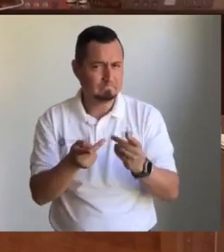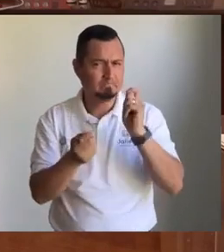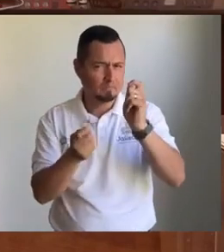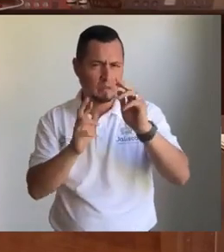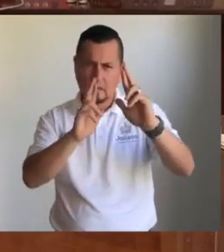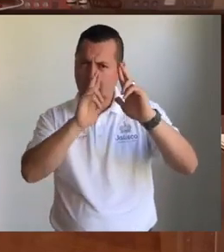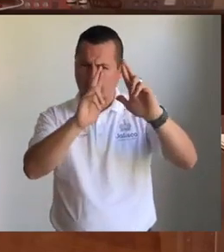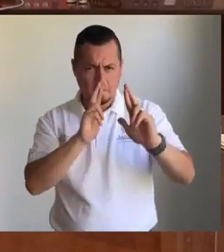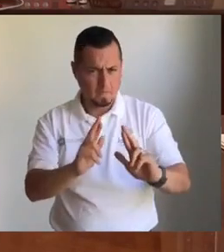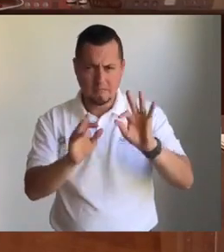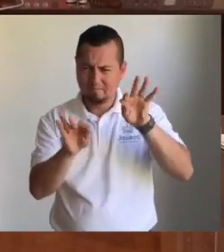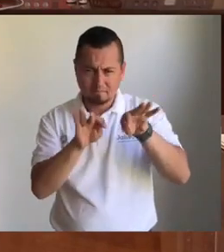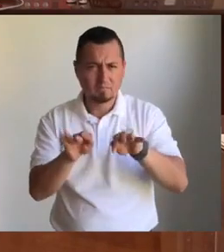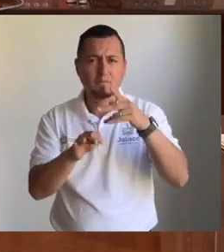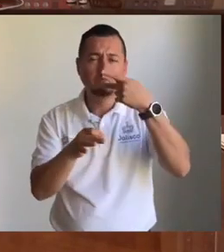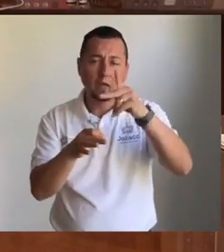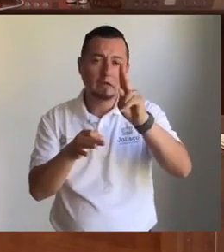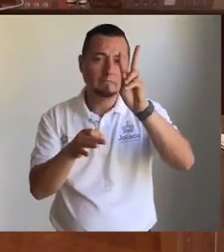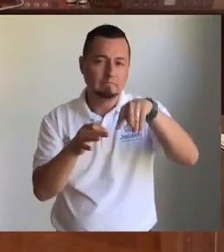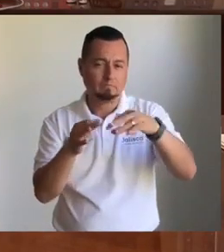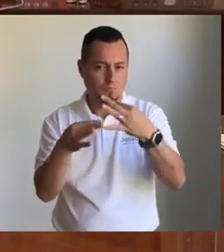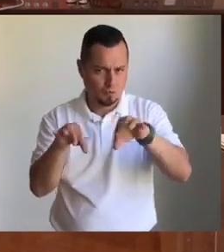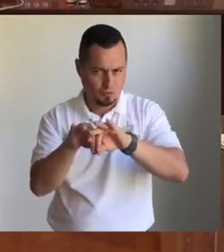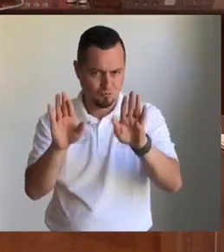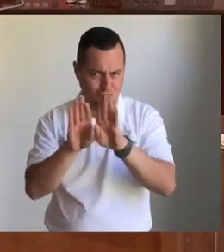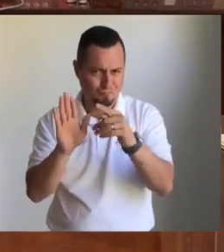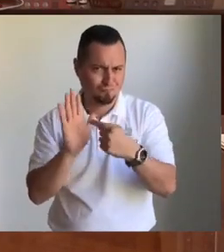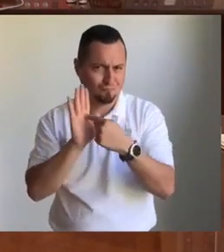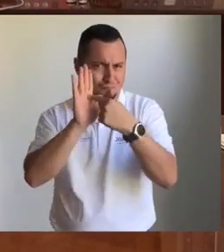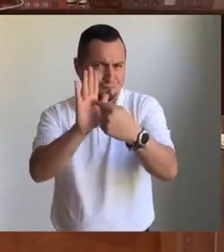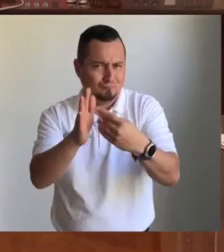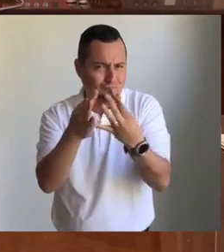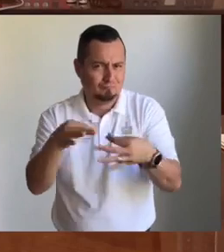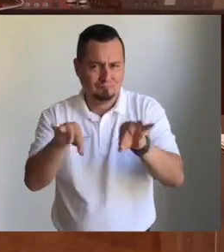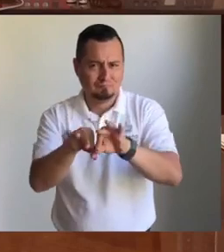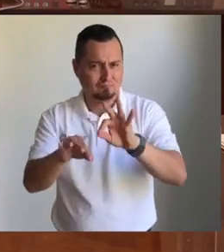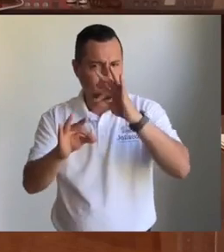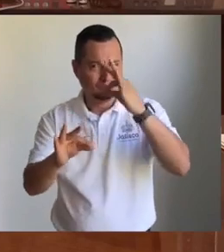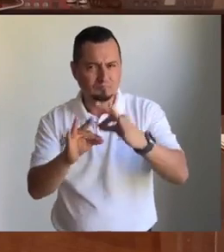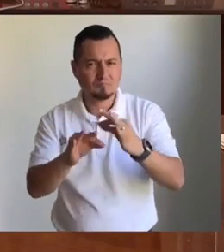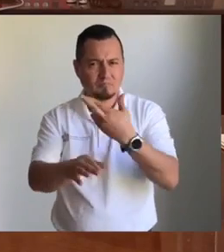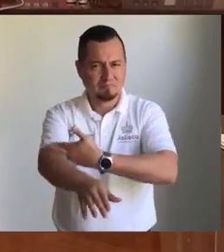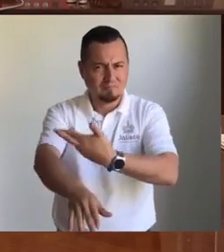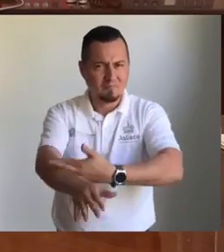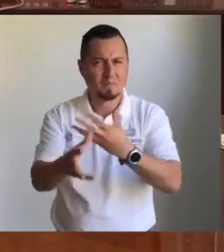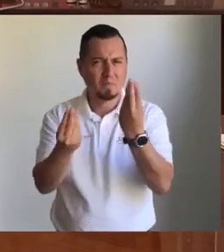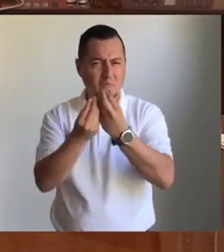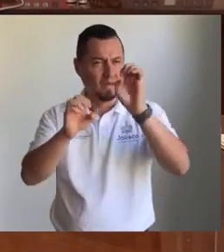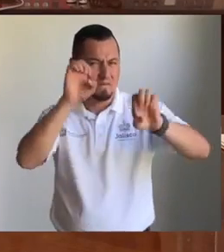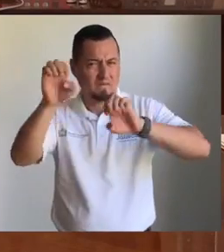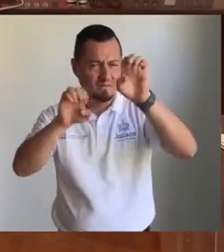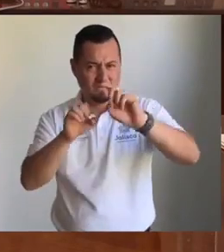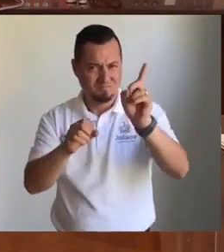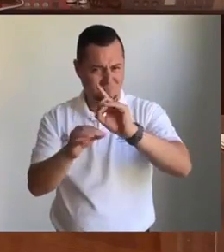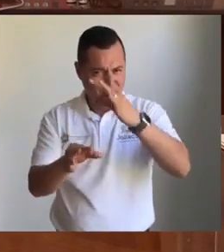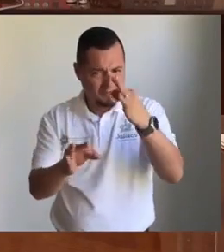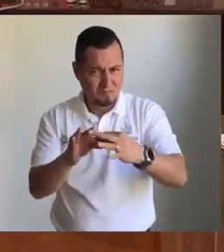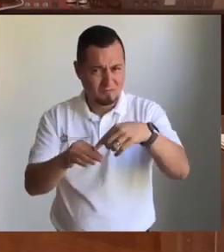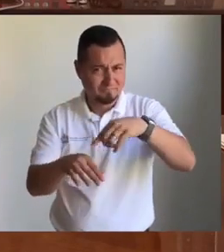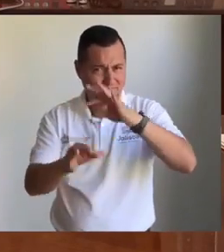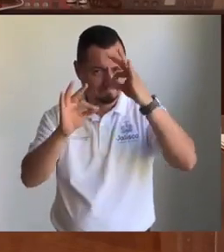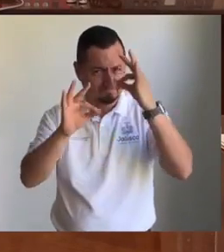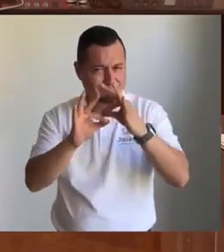punto de vista de manera respetuosa con información fundada en elementos científicos y